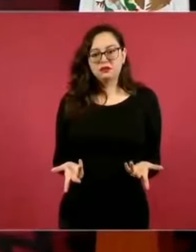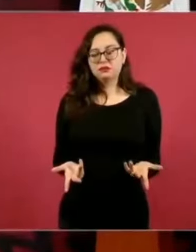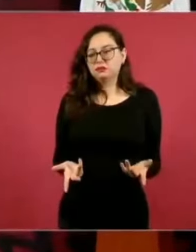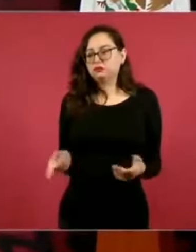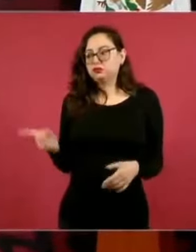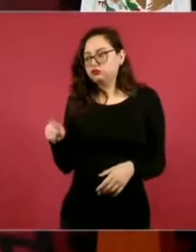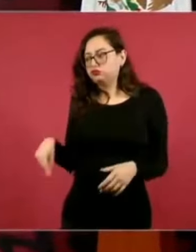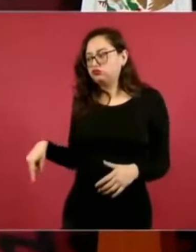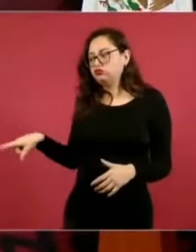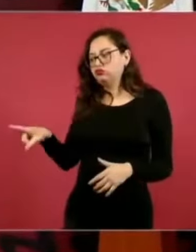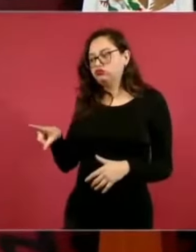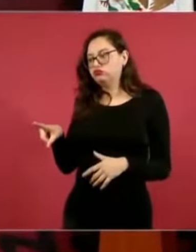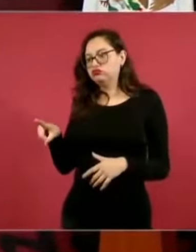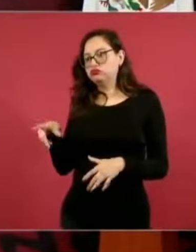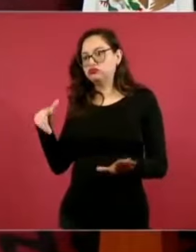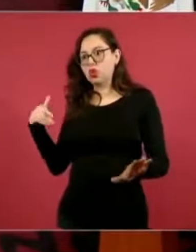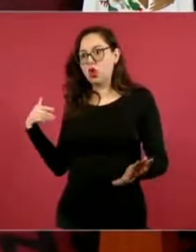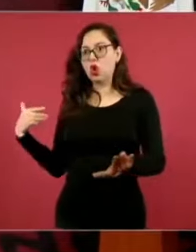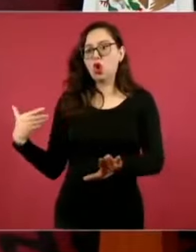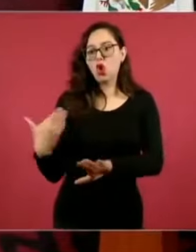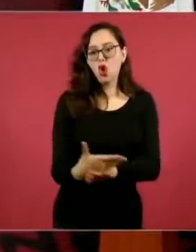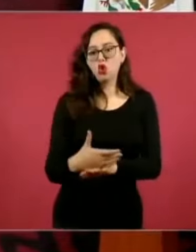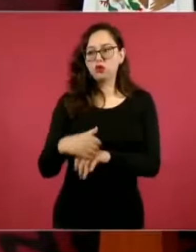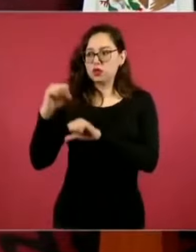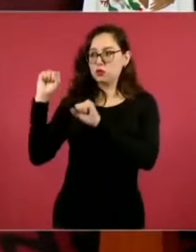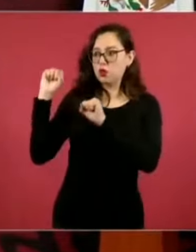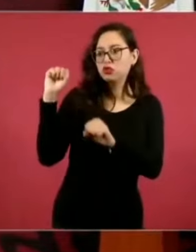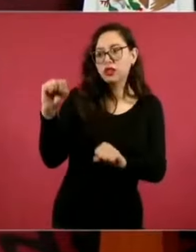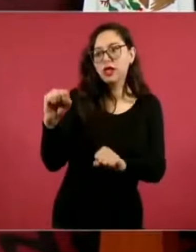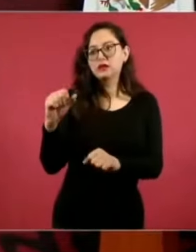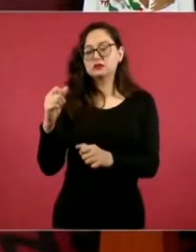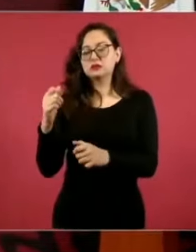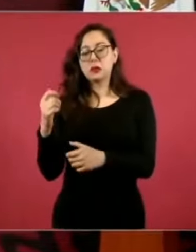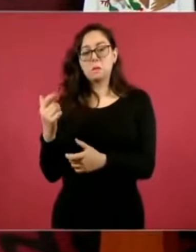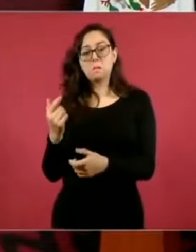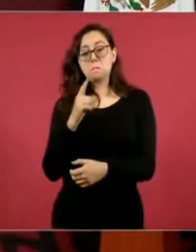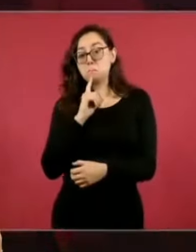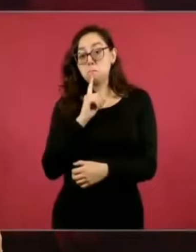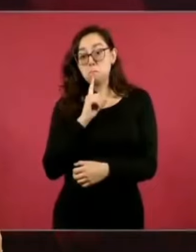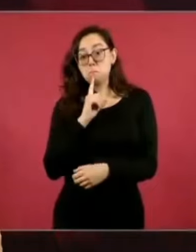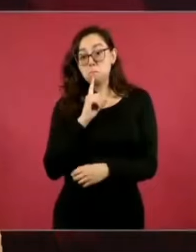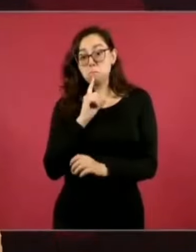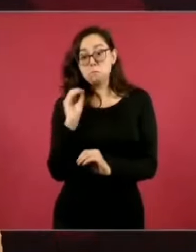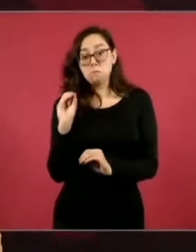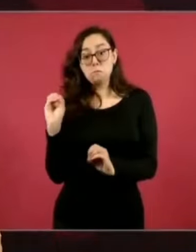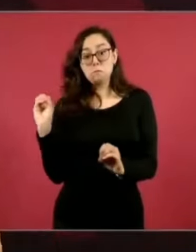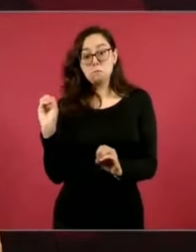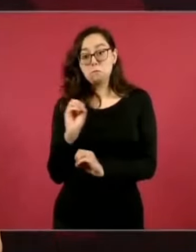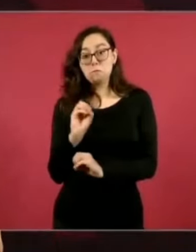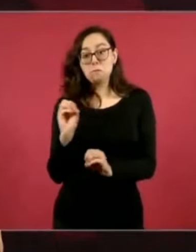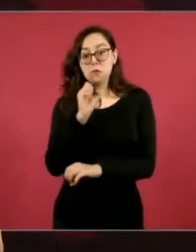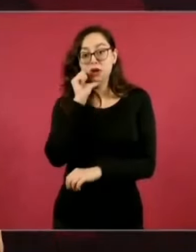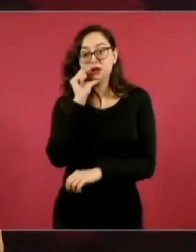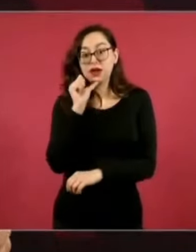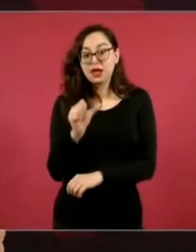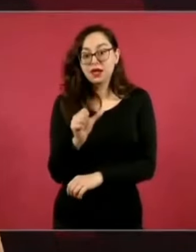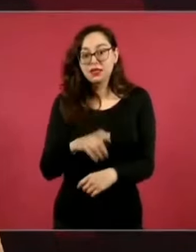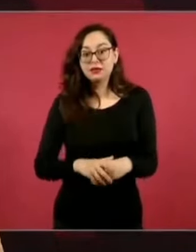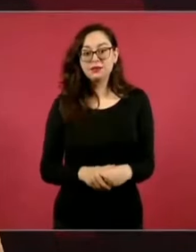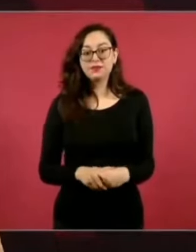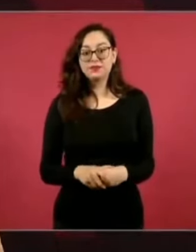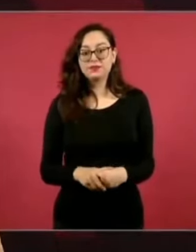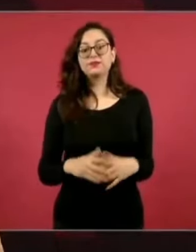protesta. Nosotros estamos construyendo el Tren Maya, cuidando,